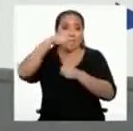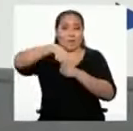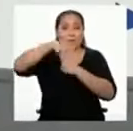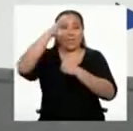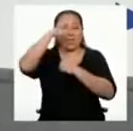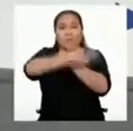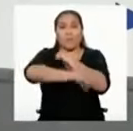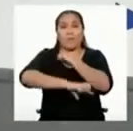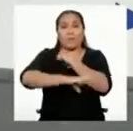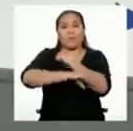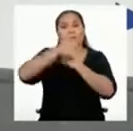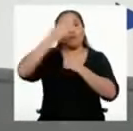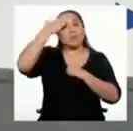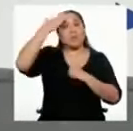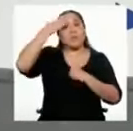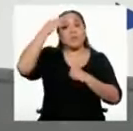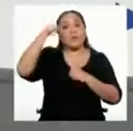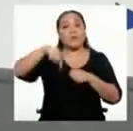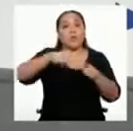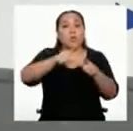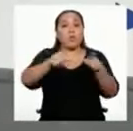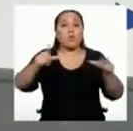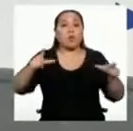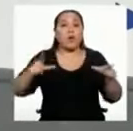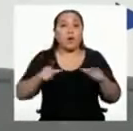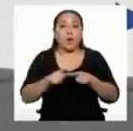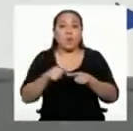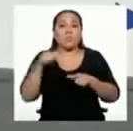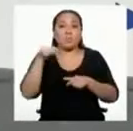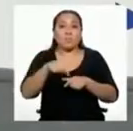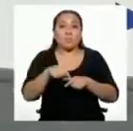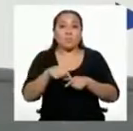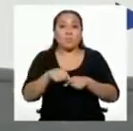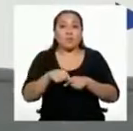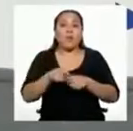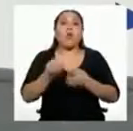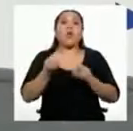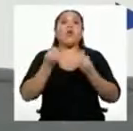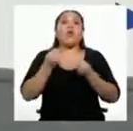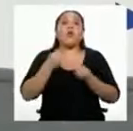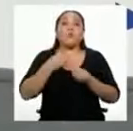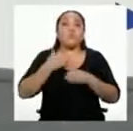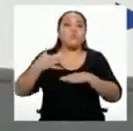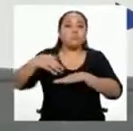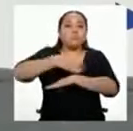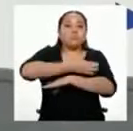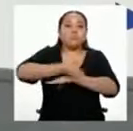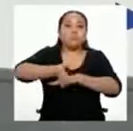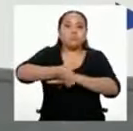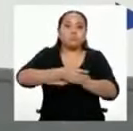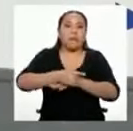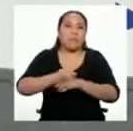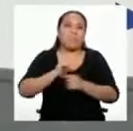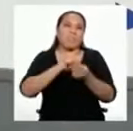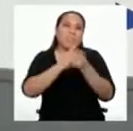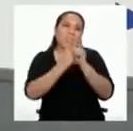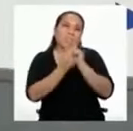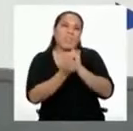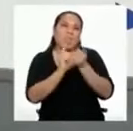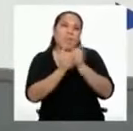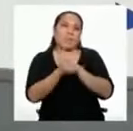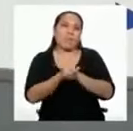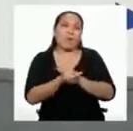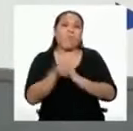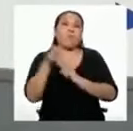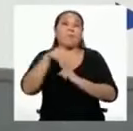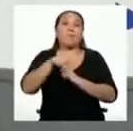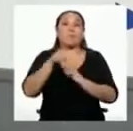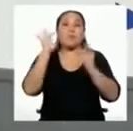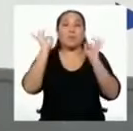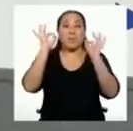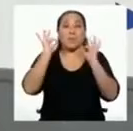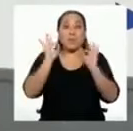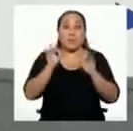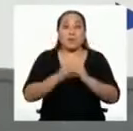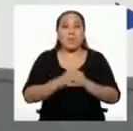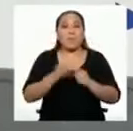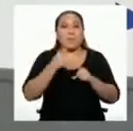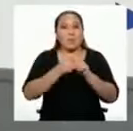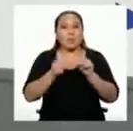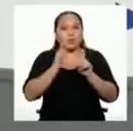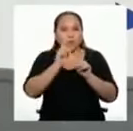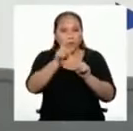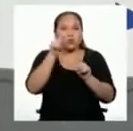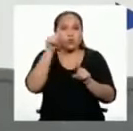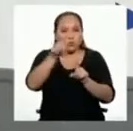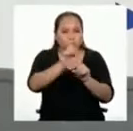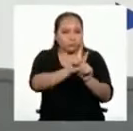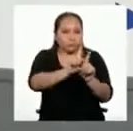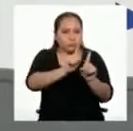ya sabes, el uso de los espacios públicos ha cambiado debido a que representan un riesgo en esta situación de pandemia. Pero si cumplimos con las medidas de